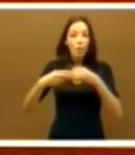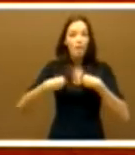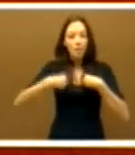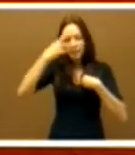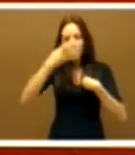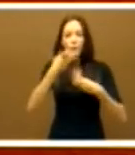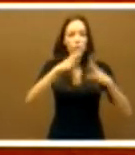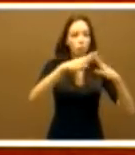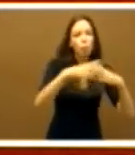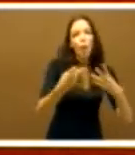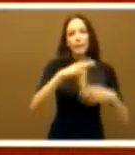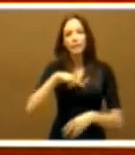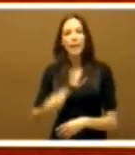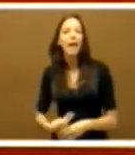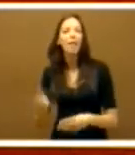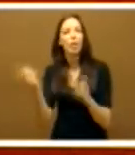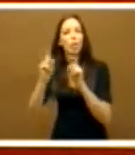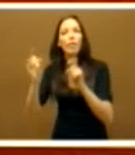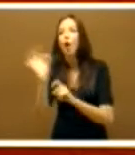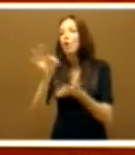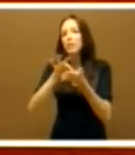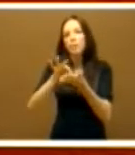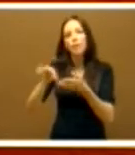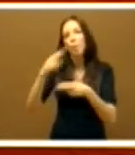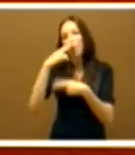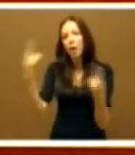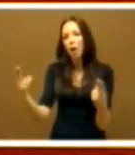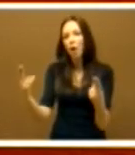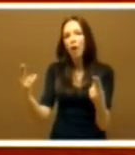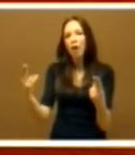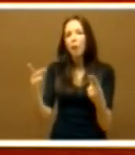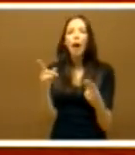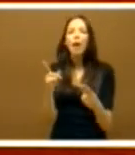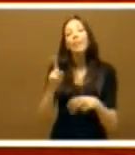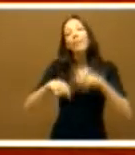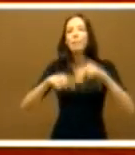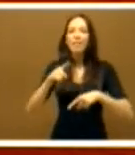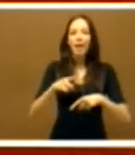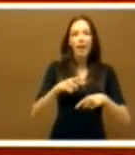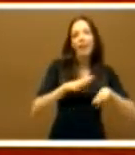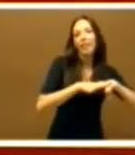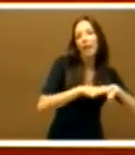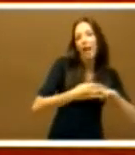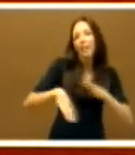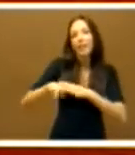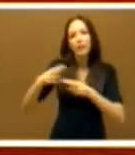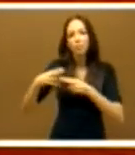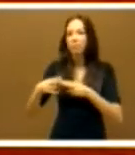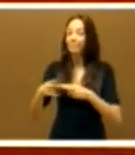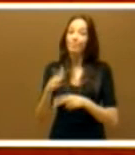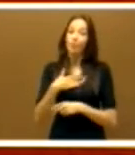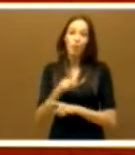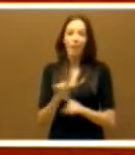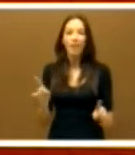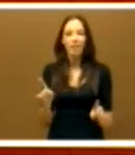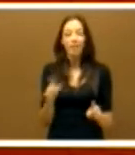la educación y el resto de servicios públicos sean de izquierdas o de derechas. Y menos aún en un momento tan crítico como el